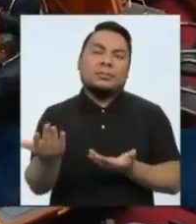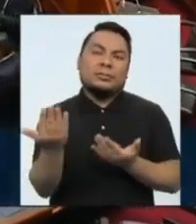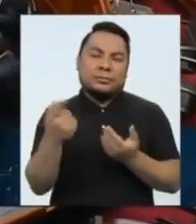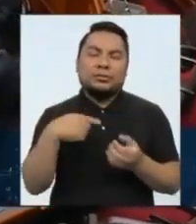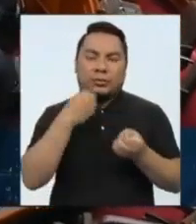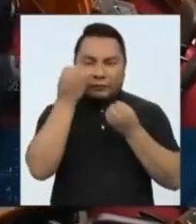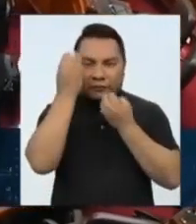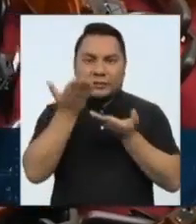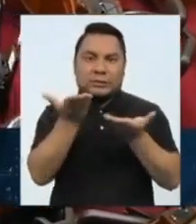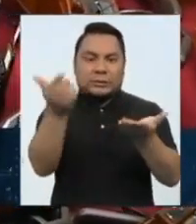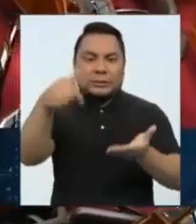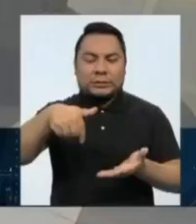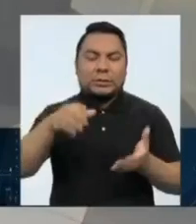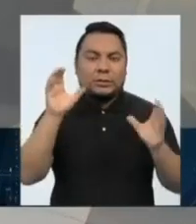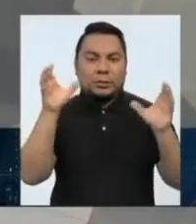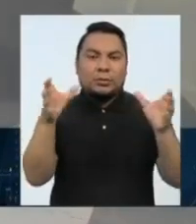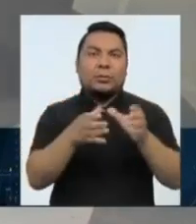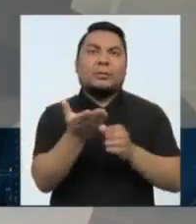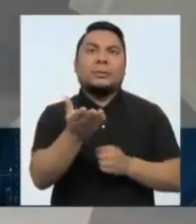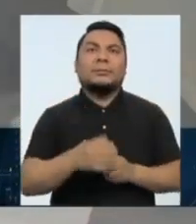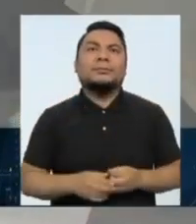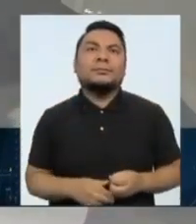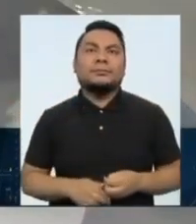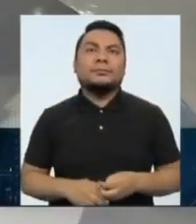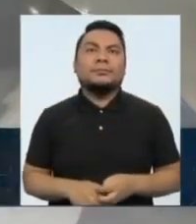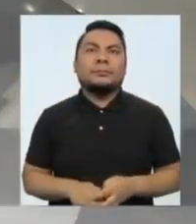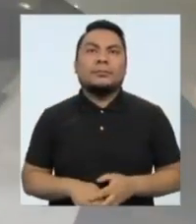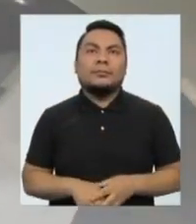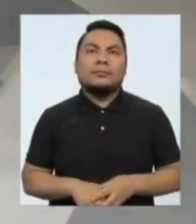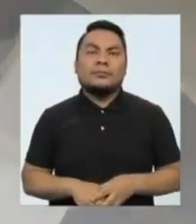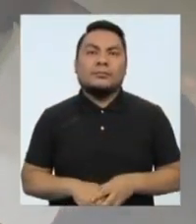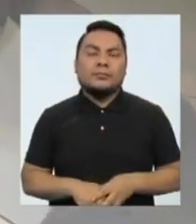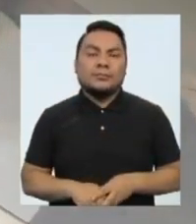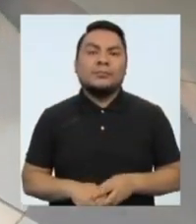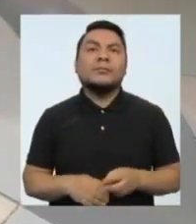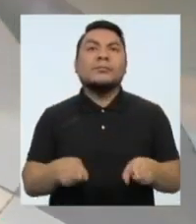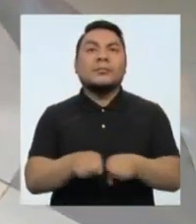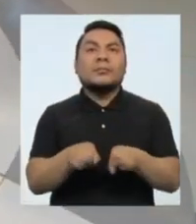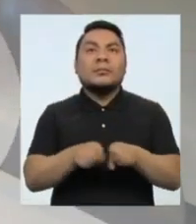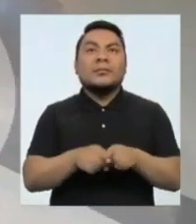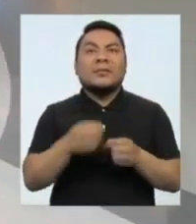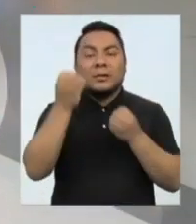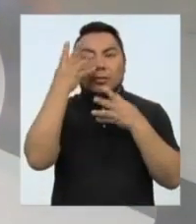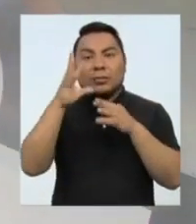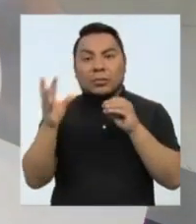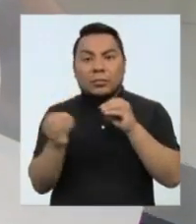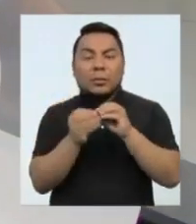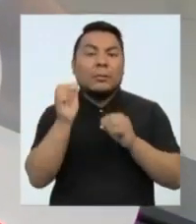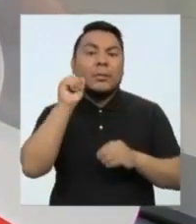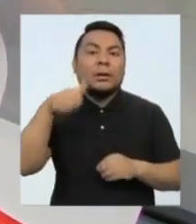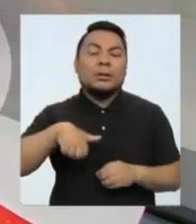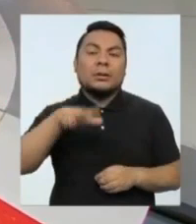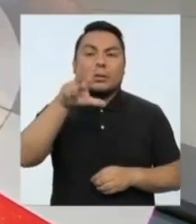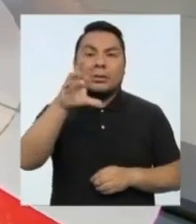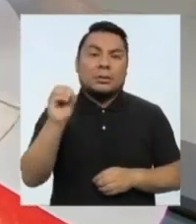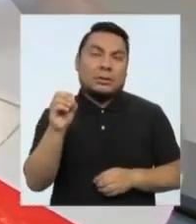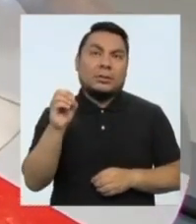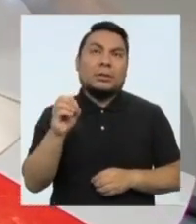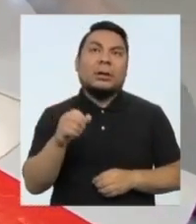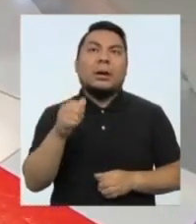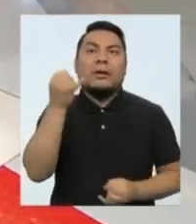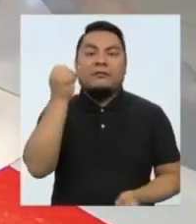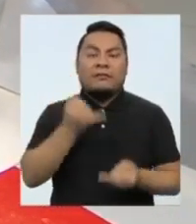quería compartir desde el hemiciclo principal acá en el Congreso de la República. Además, como dato adicional, mañana 30 vence